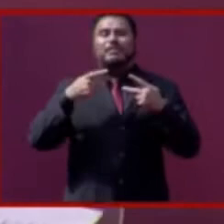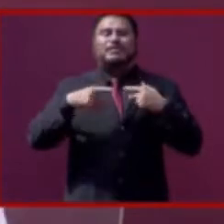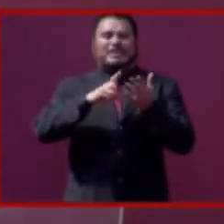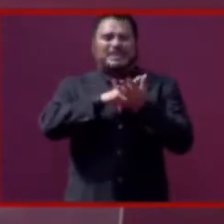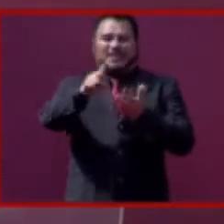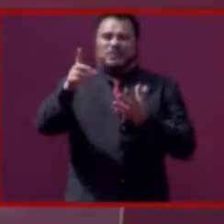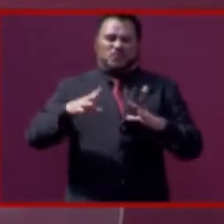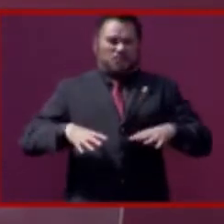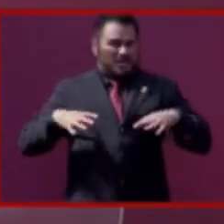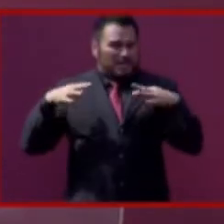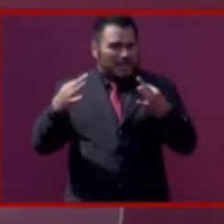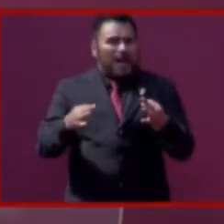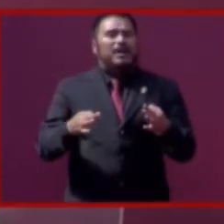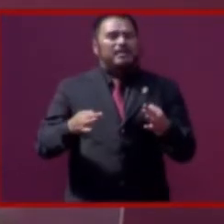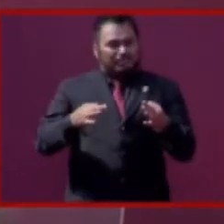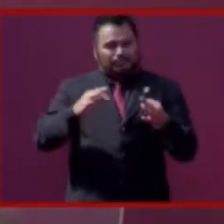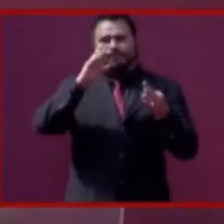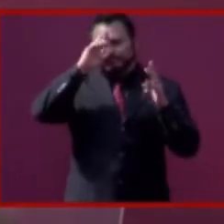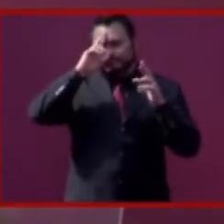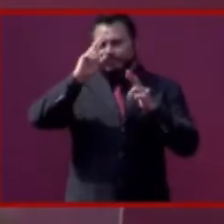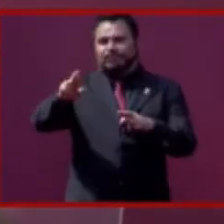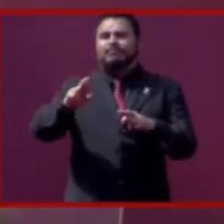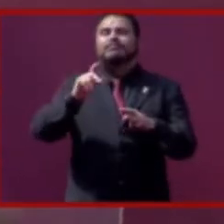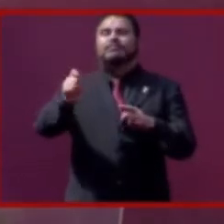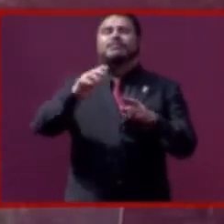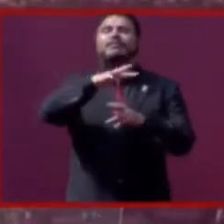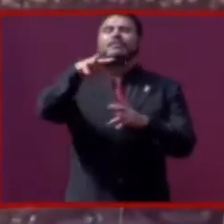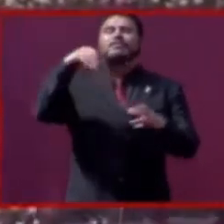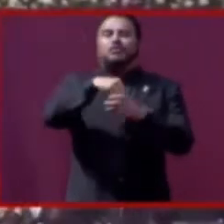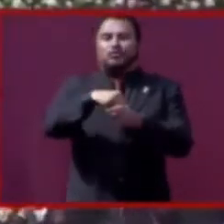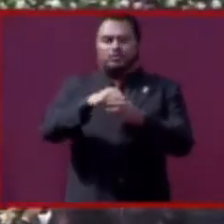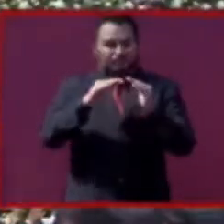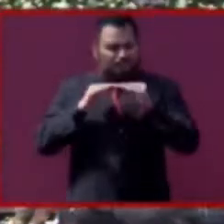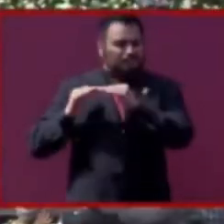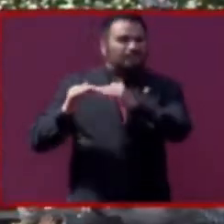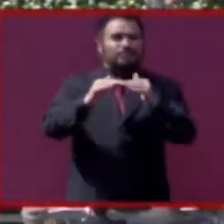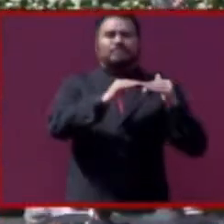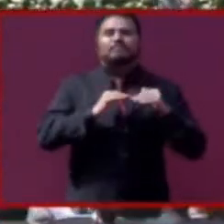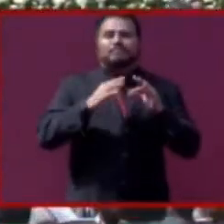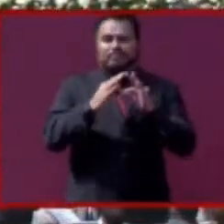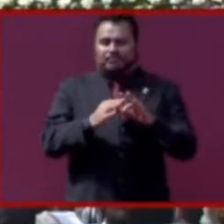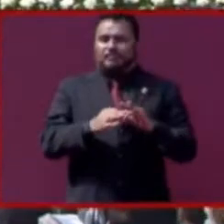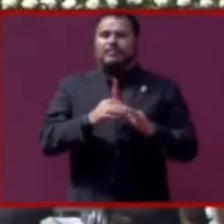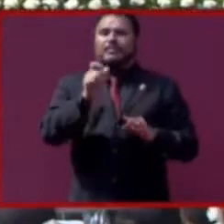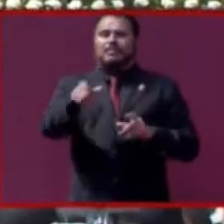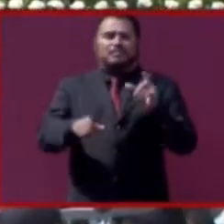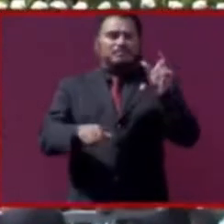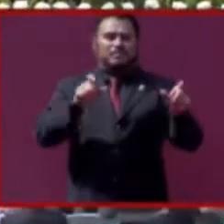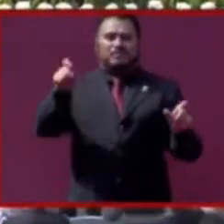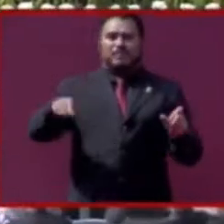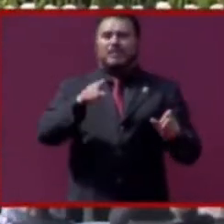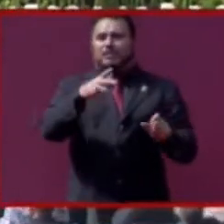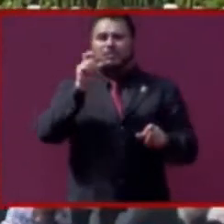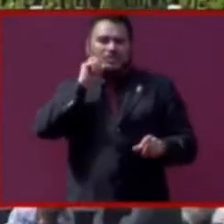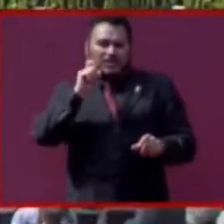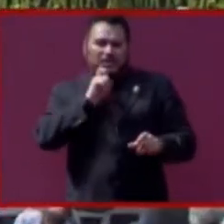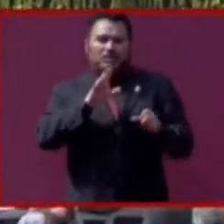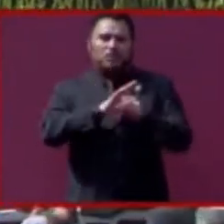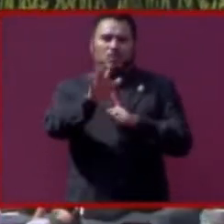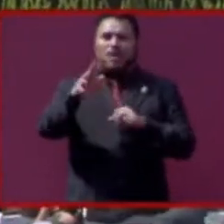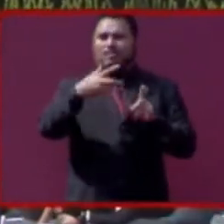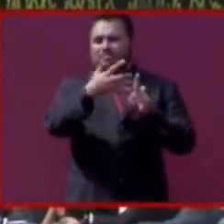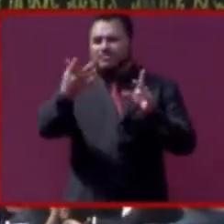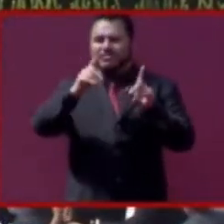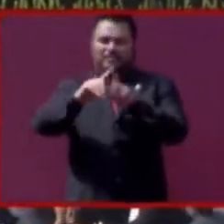fundamentales basados en la inclusión, en la igualdad, sin importar tu orientación sexual, tu